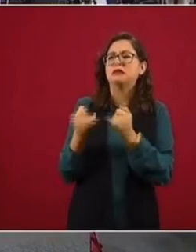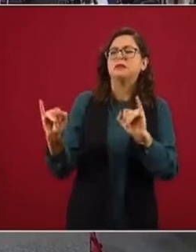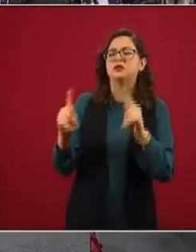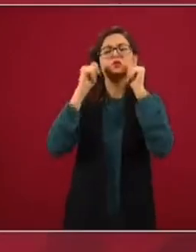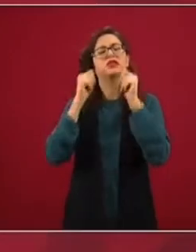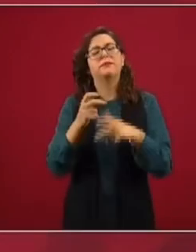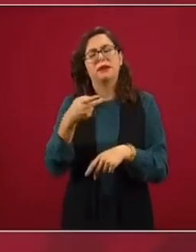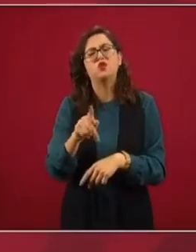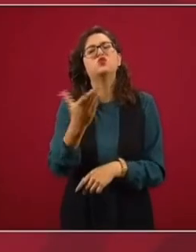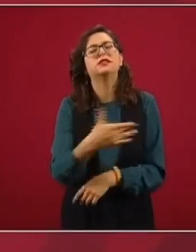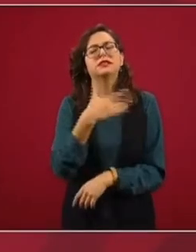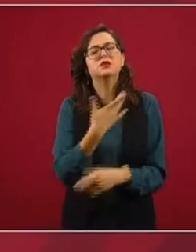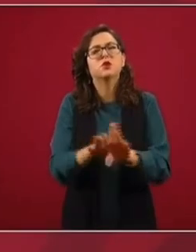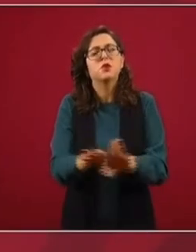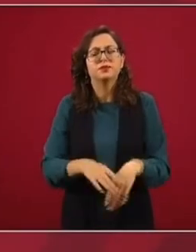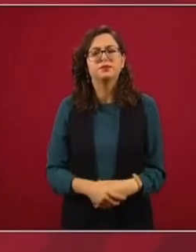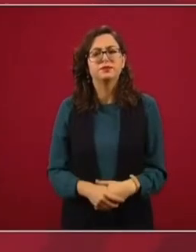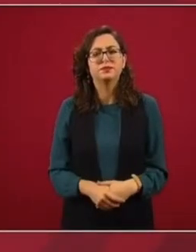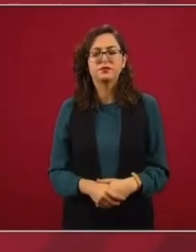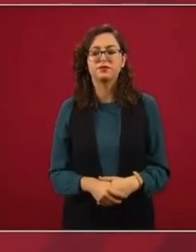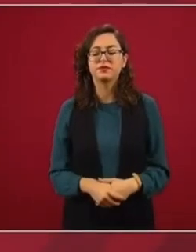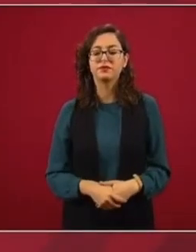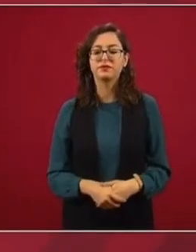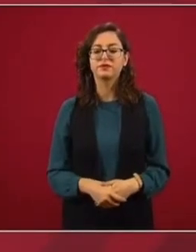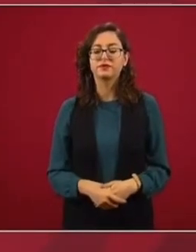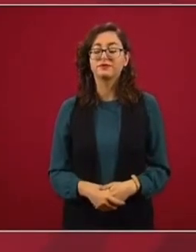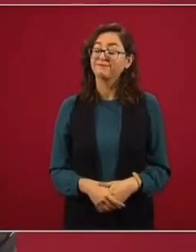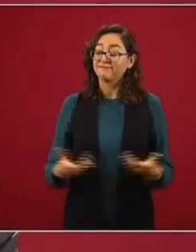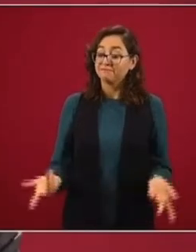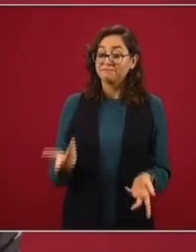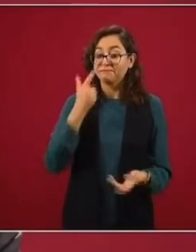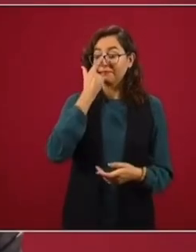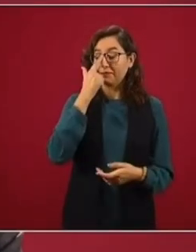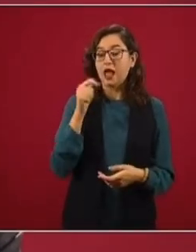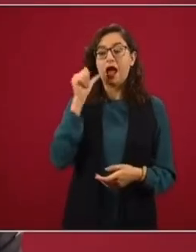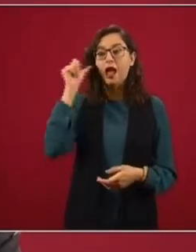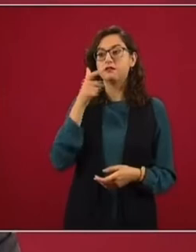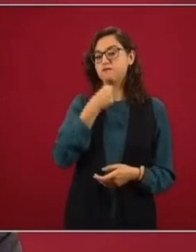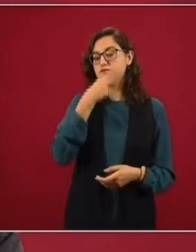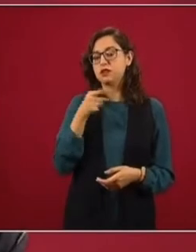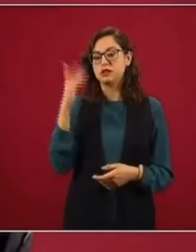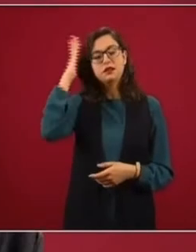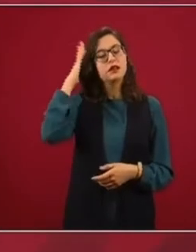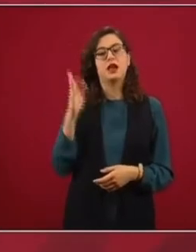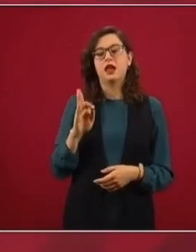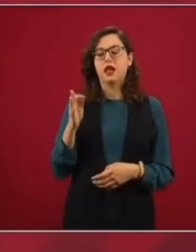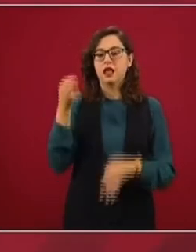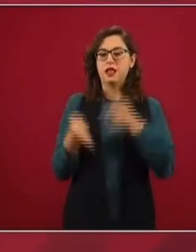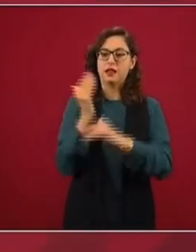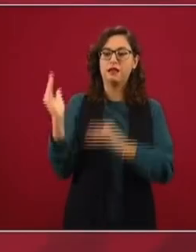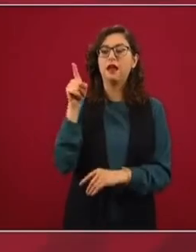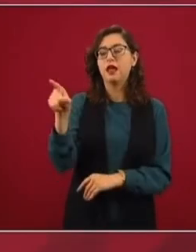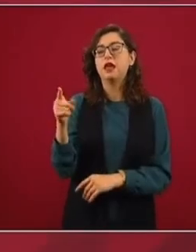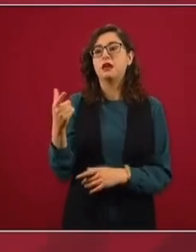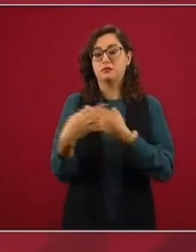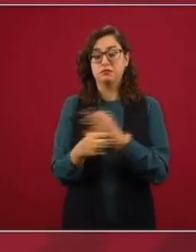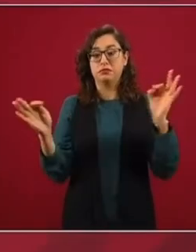Es que esta denuncia que presenta el señor Lozoya, y de yo va a conocer ayer el fiscal, Alejandro Germanero,